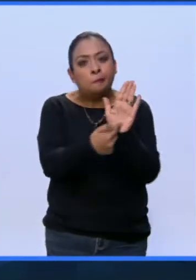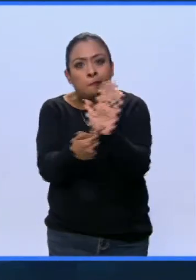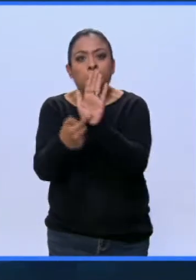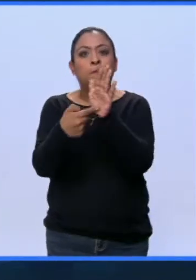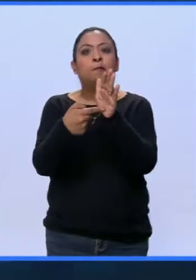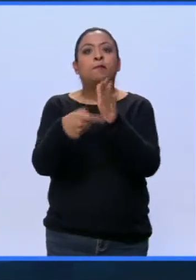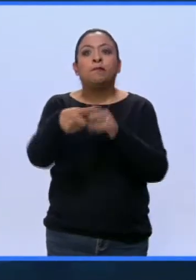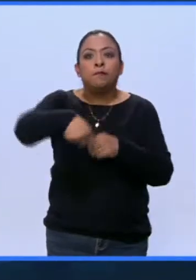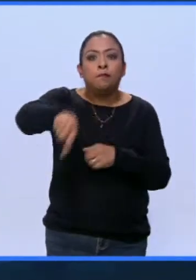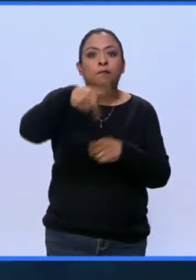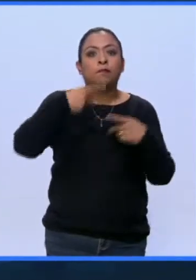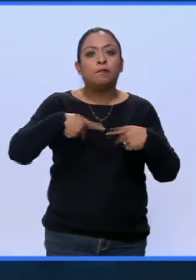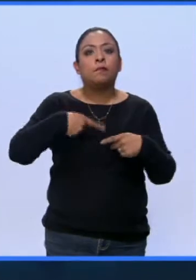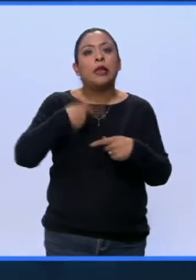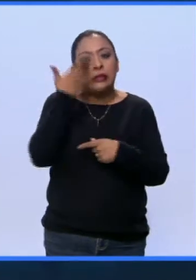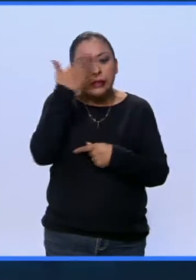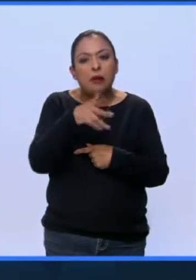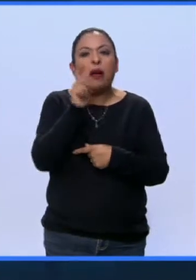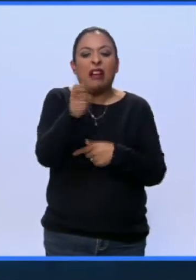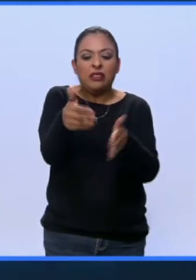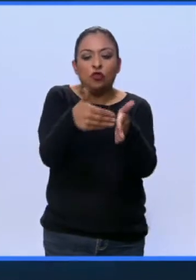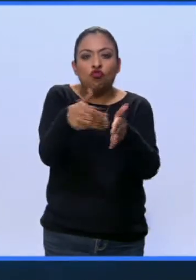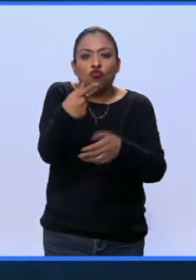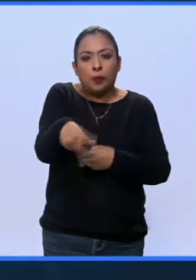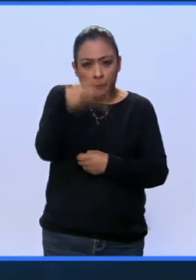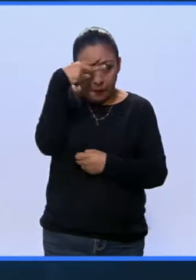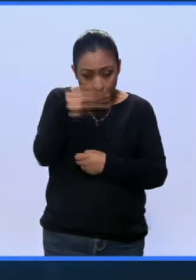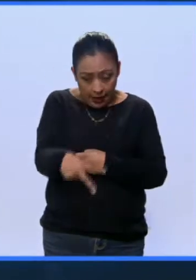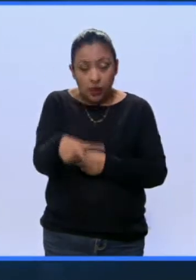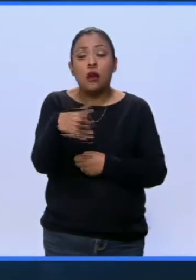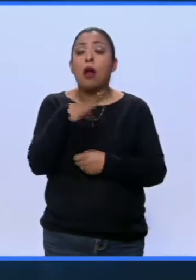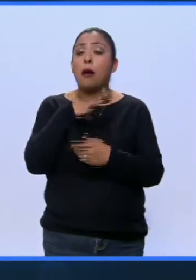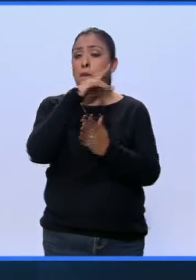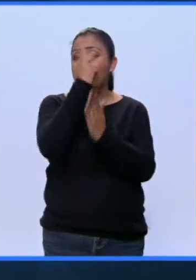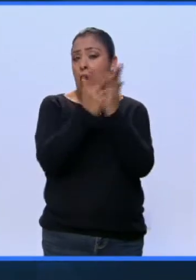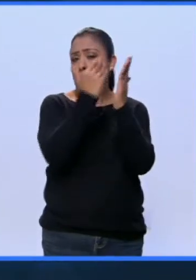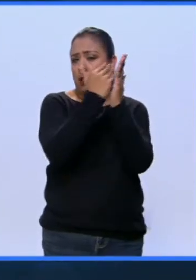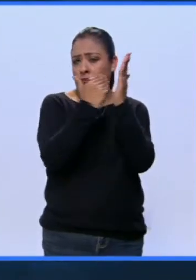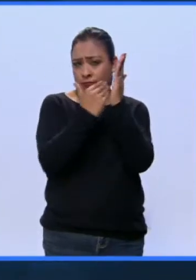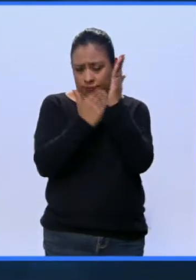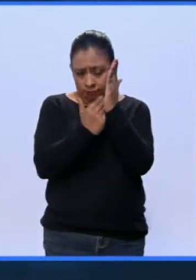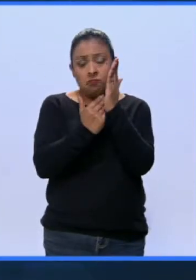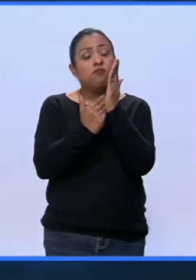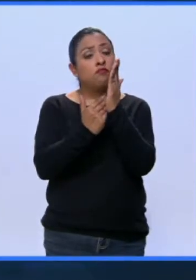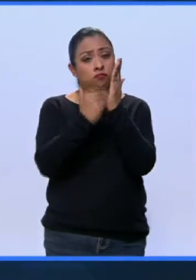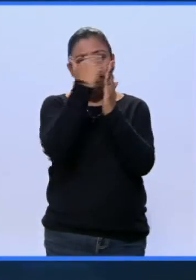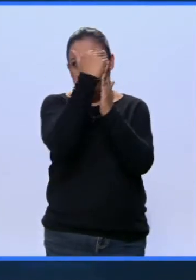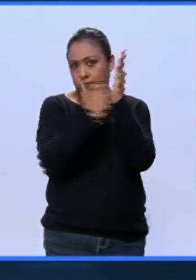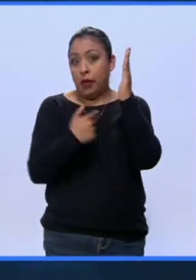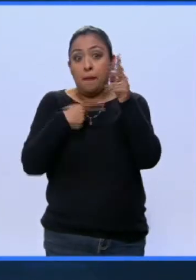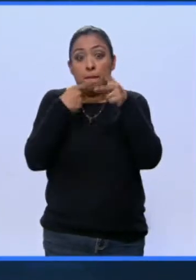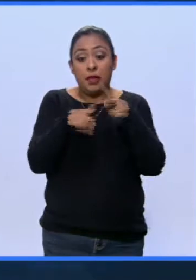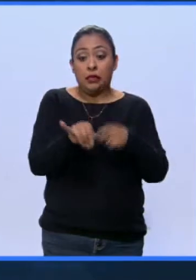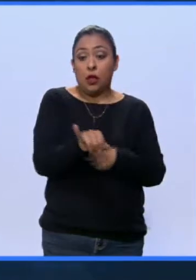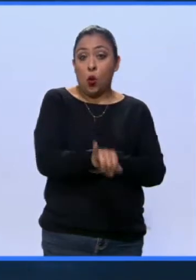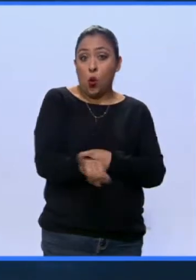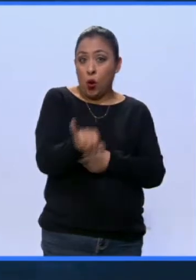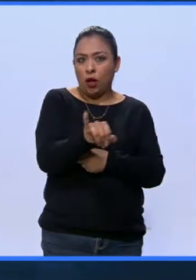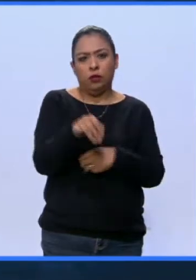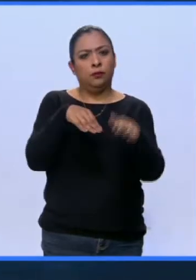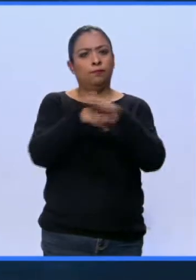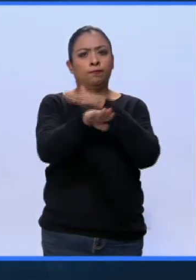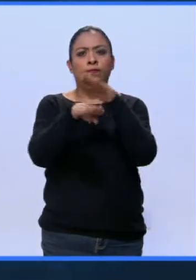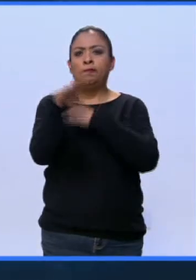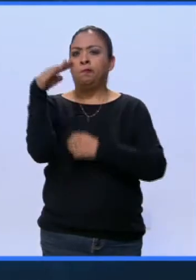gastronomía mexicana. Tenemos un programa académico bastante amplio que comienza el jueves, todo es entrada